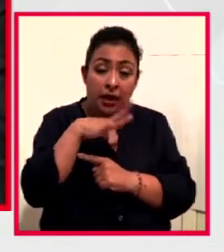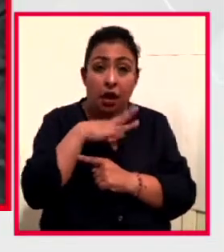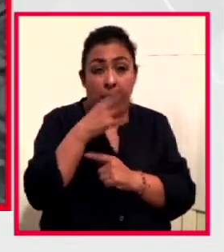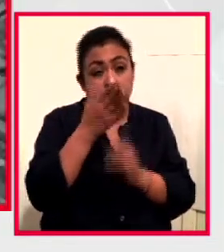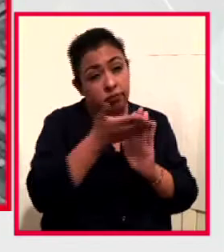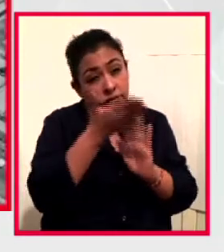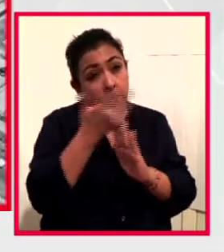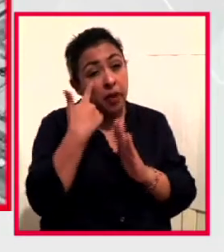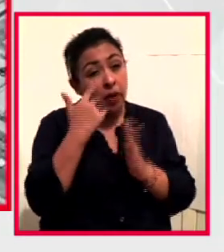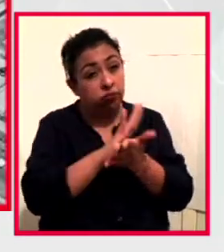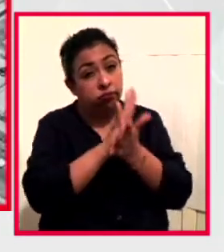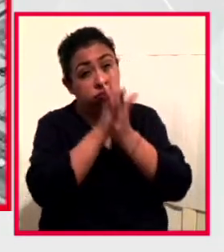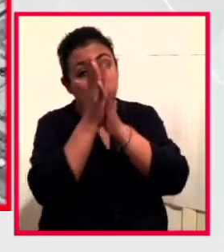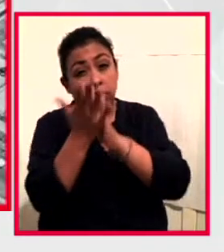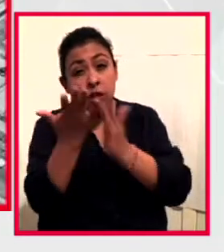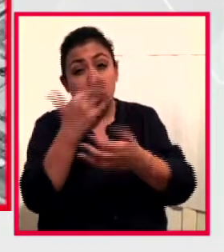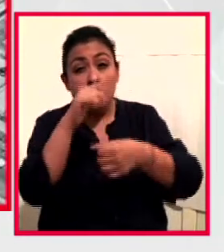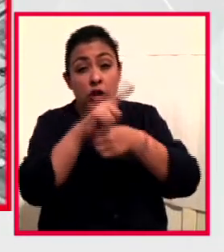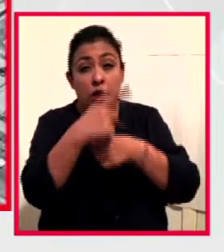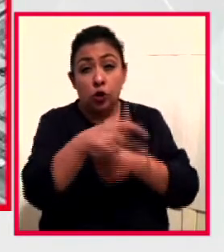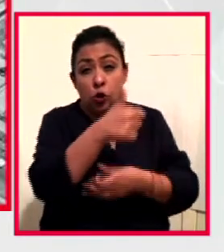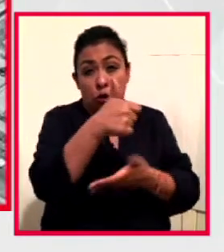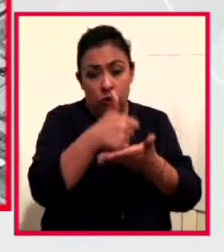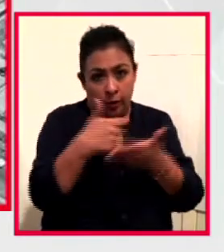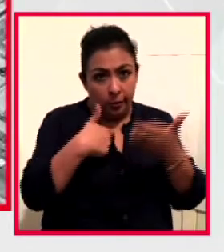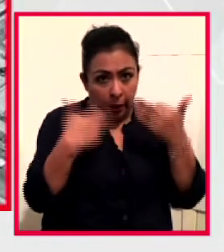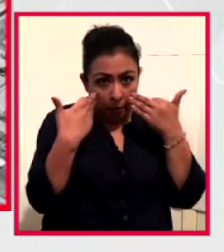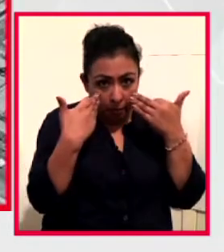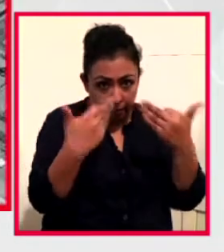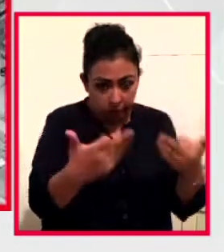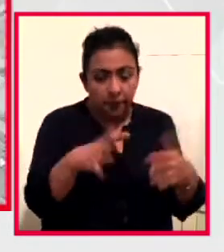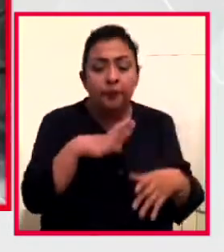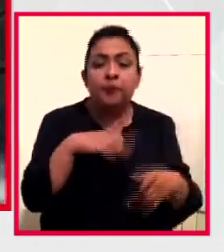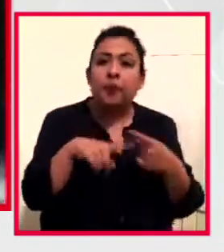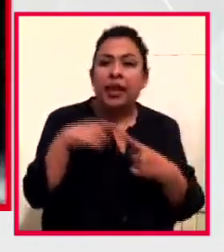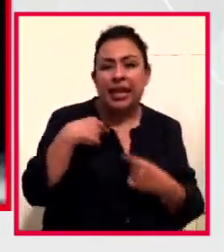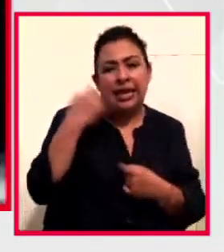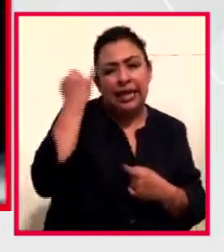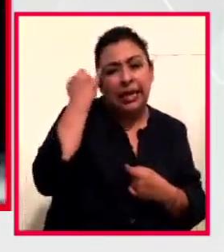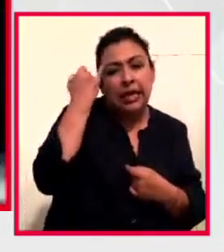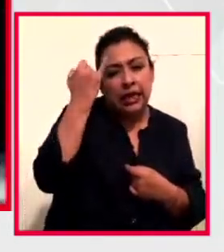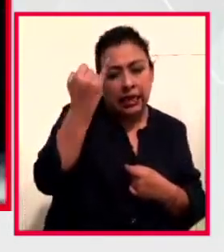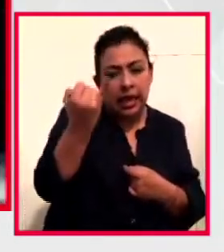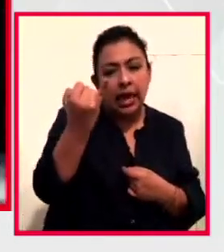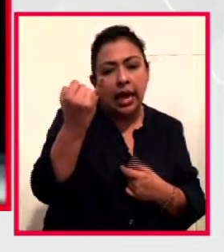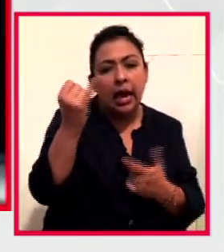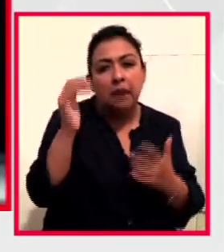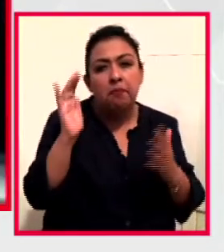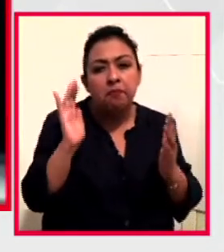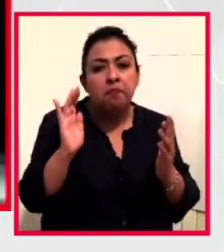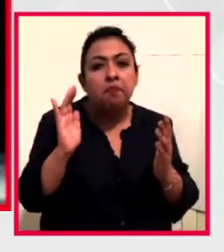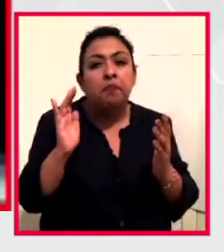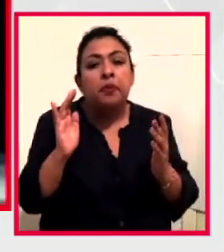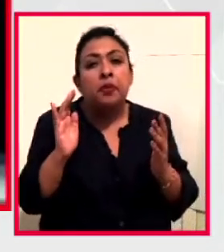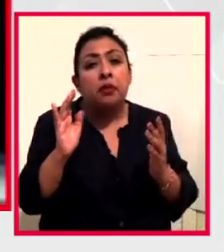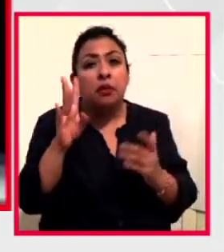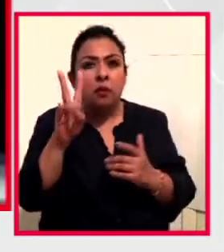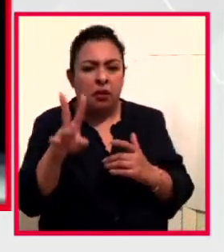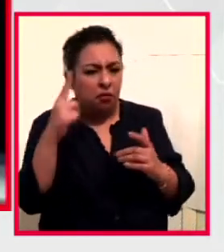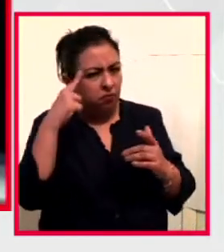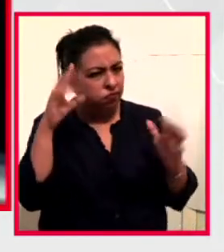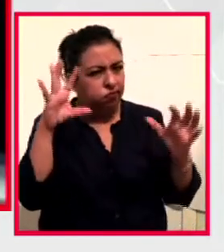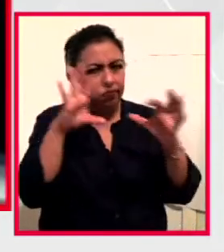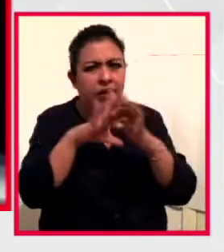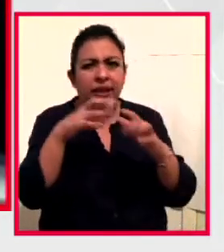de transformaciones sociales de la ciudad. Con esa idea muy lúcida que tuvo